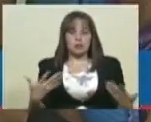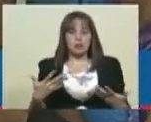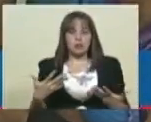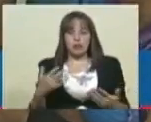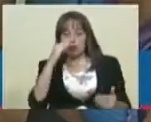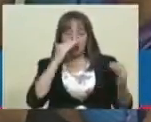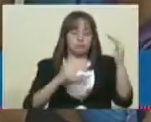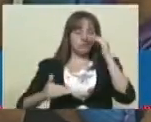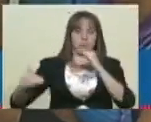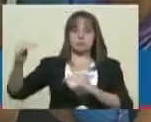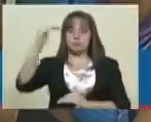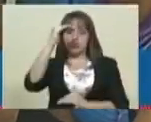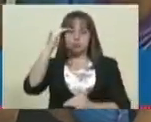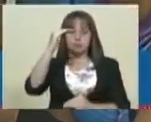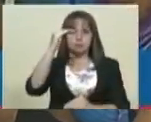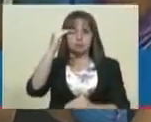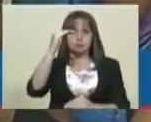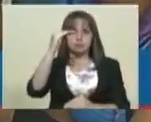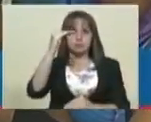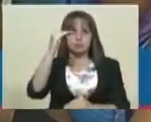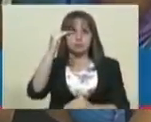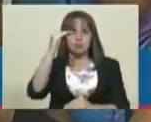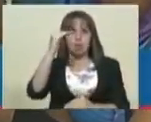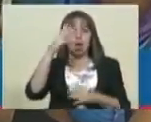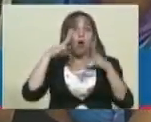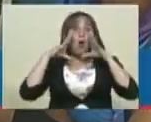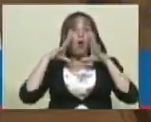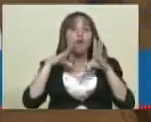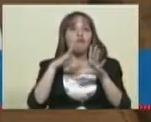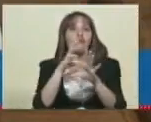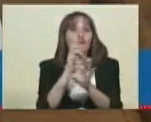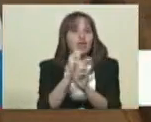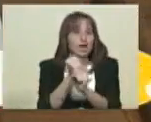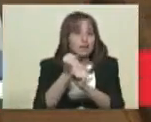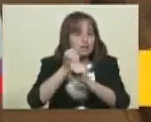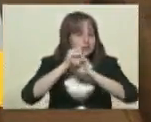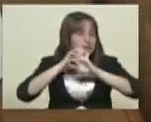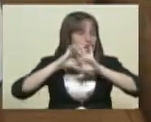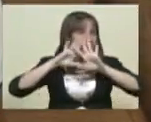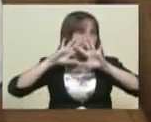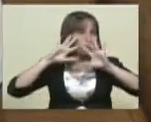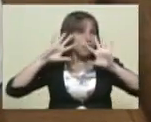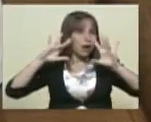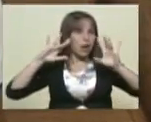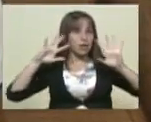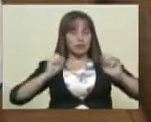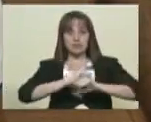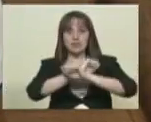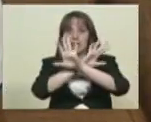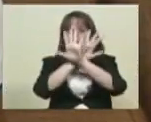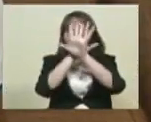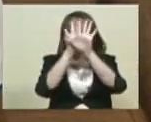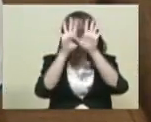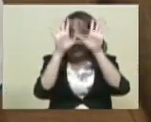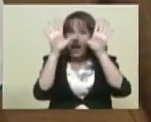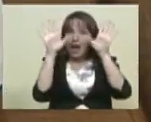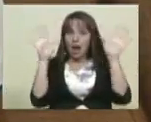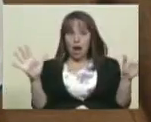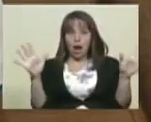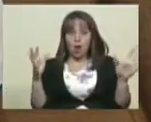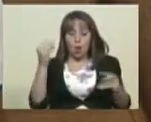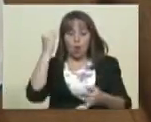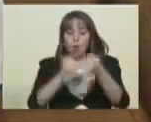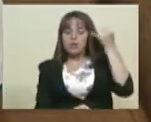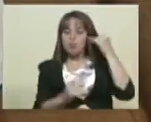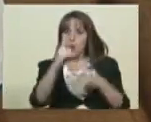nivel de confianza y de transparencia que nos ha caracterizado en los últimos, yo